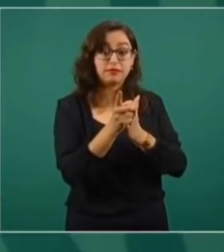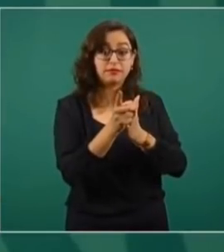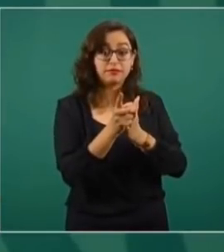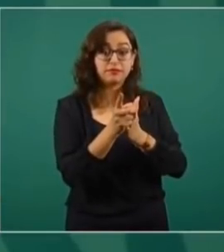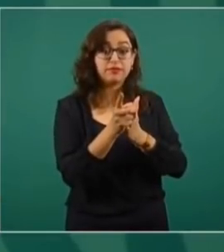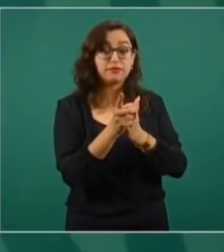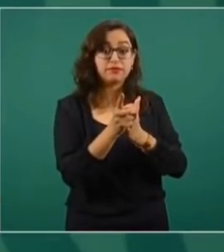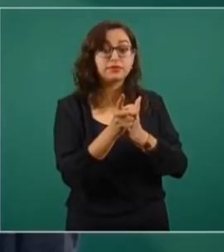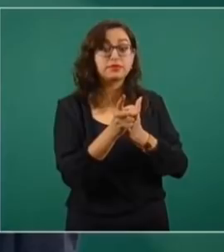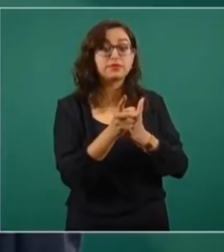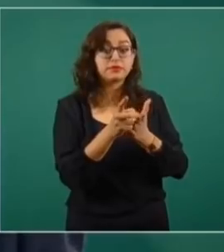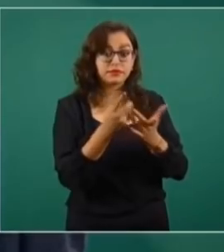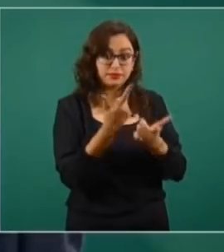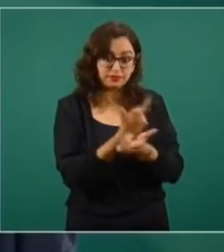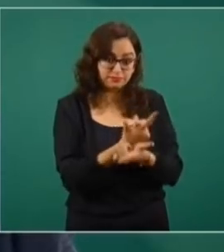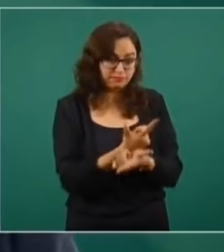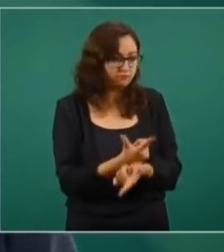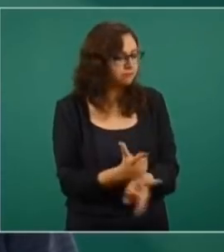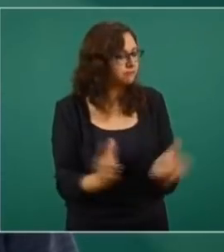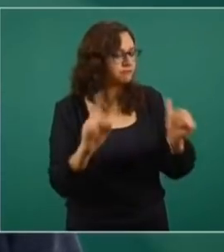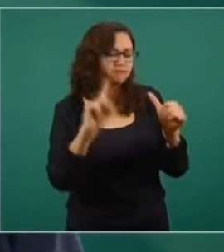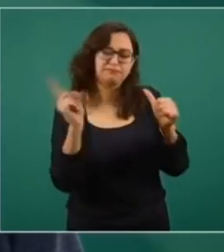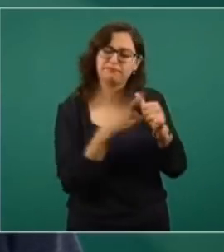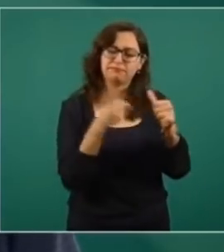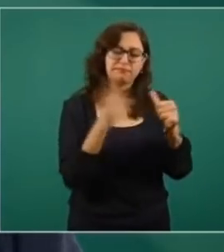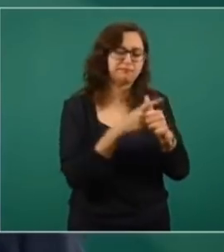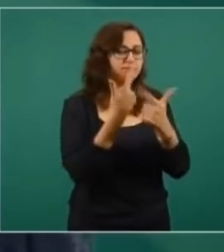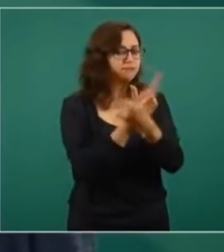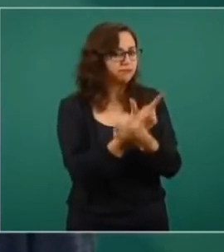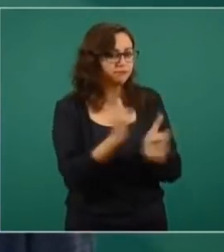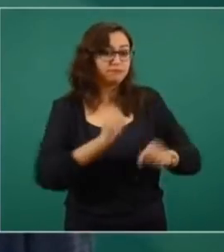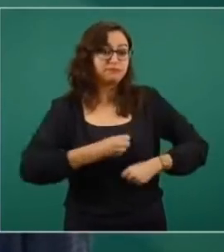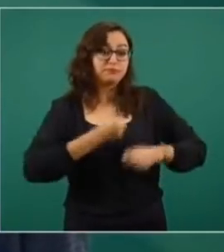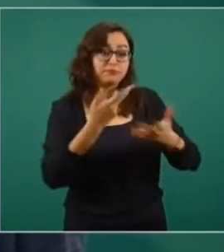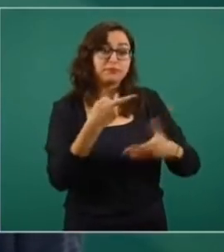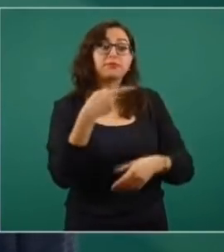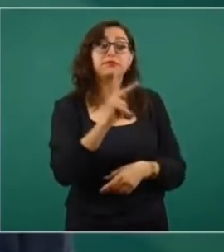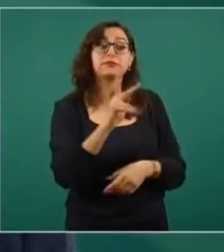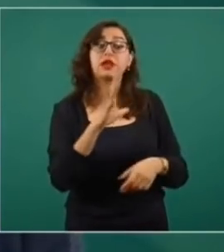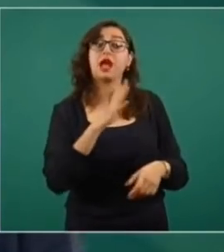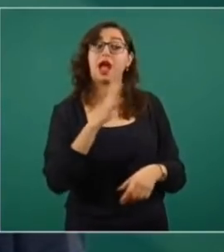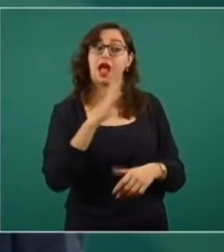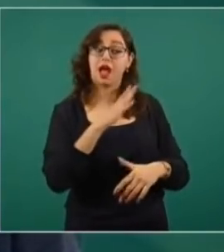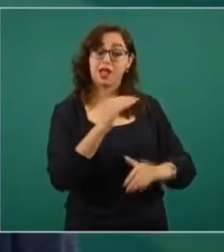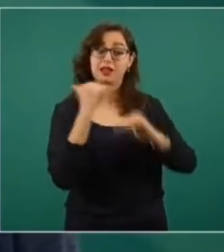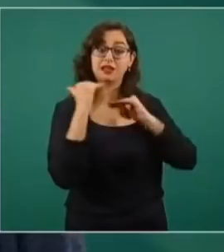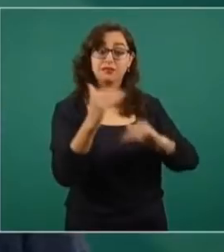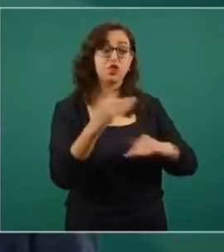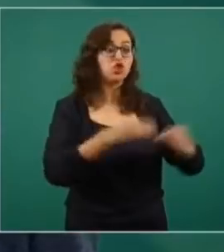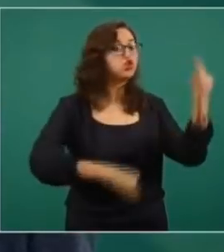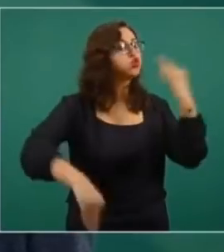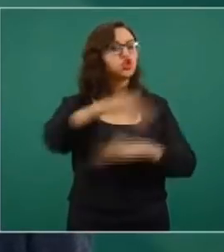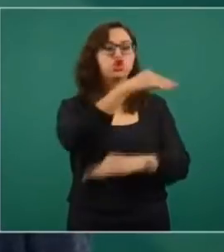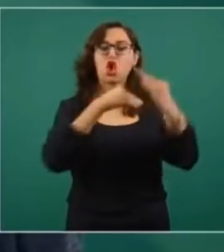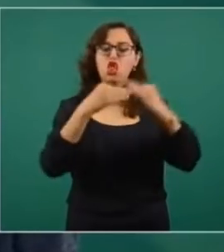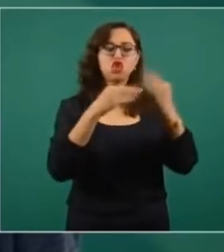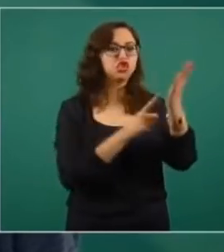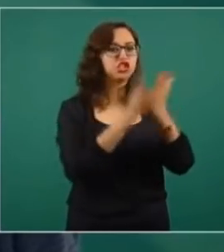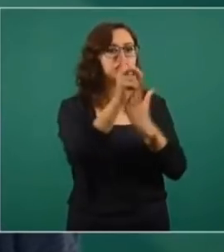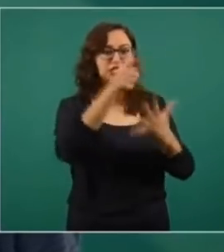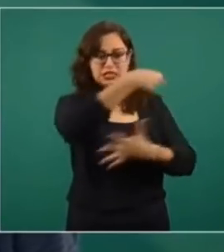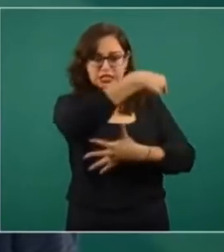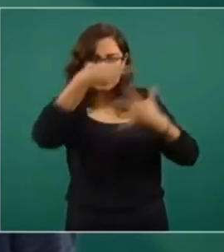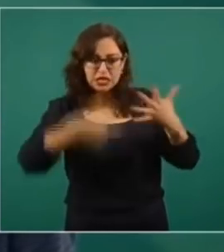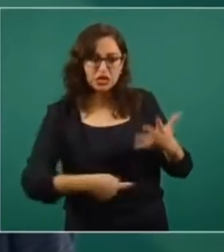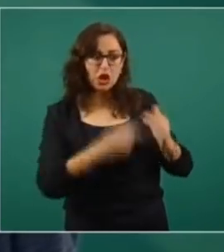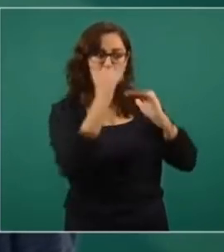redundantemente digo, es libérrimo, tiene límites, todos los derechos tienen límites y los